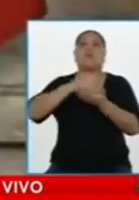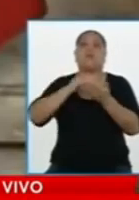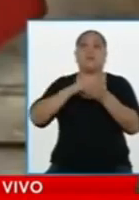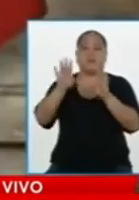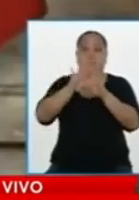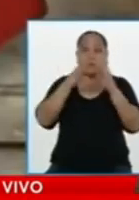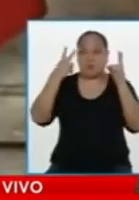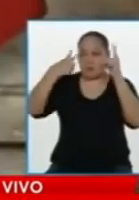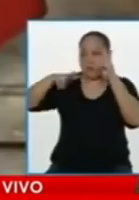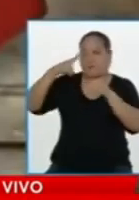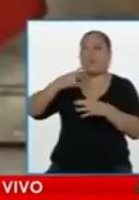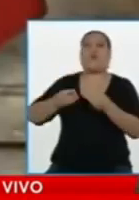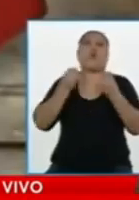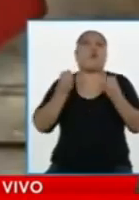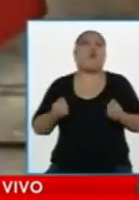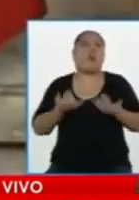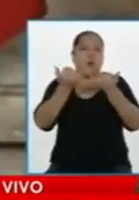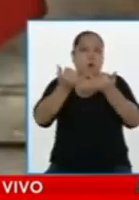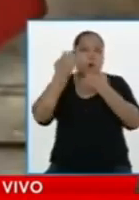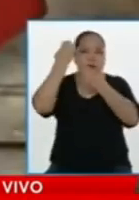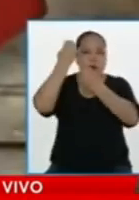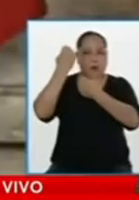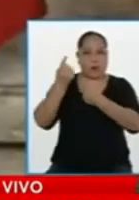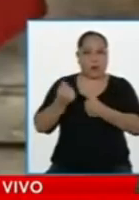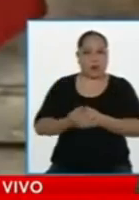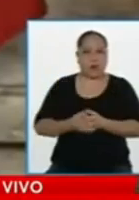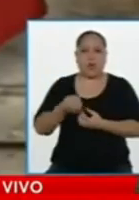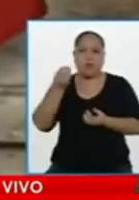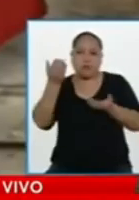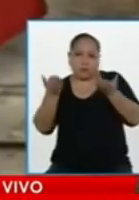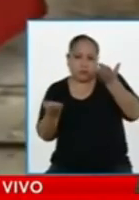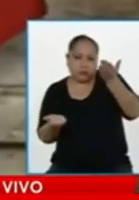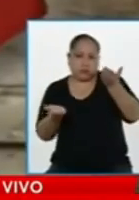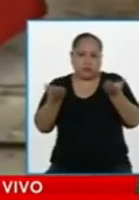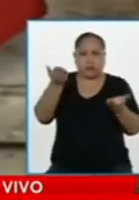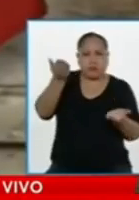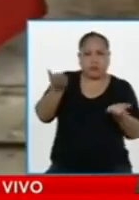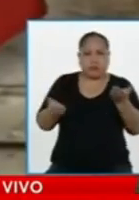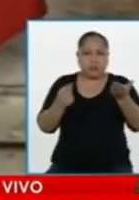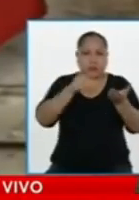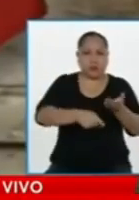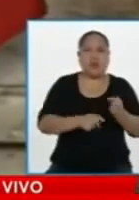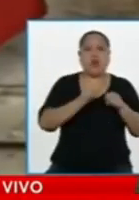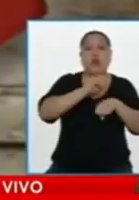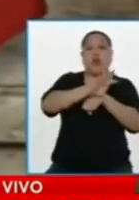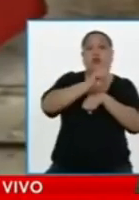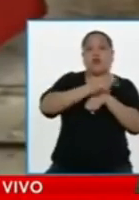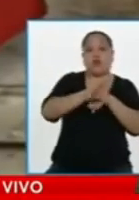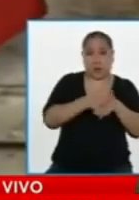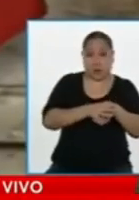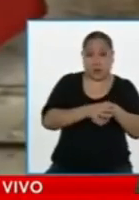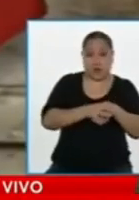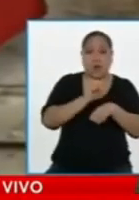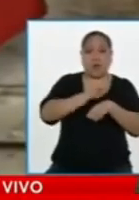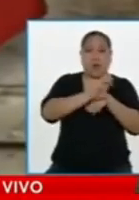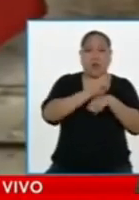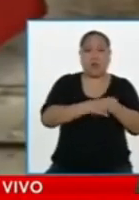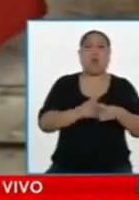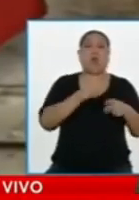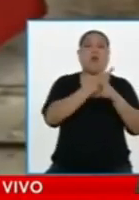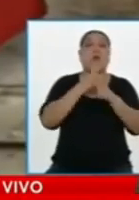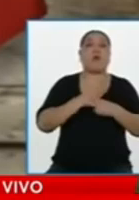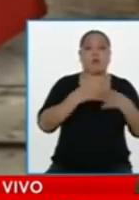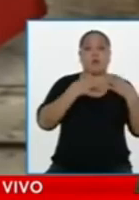Decidan un sector de capital financiero a microempresas, pero se lo dan a los bancos privados, para que los bancos privados sean